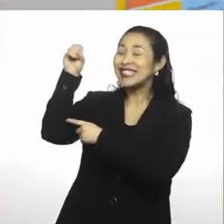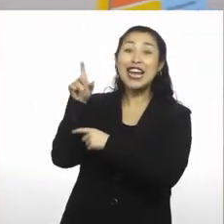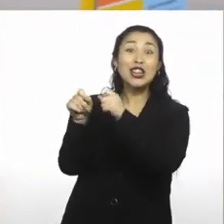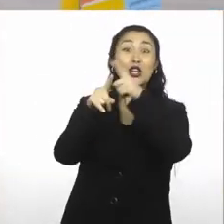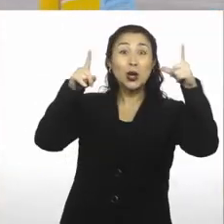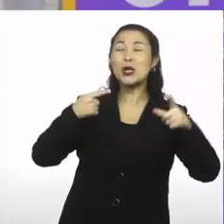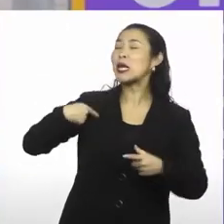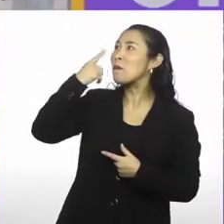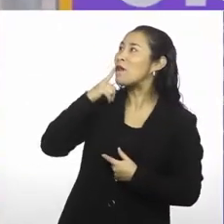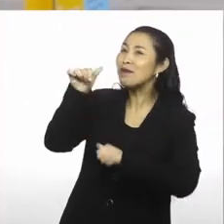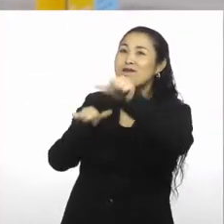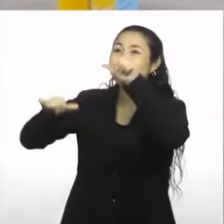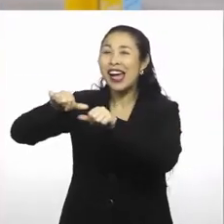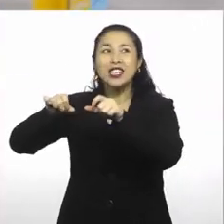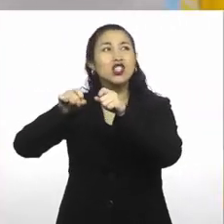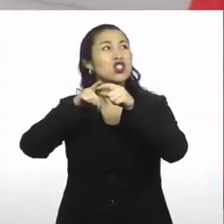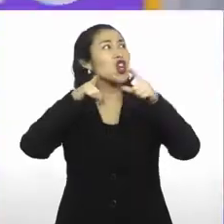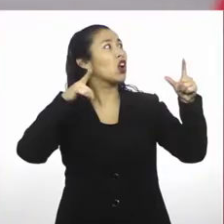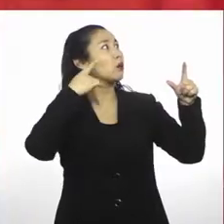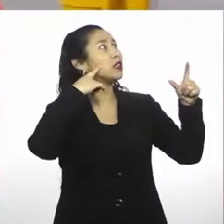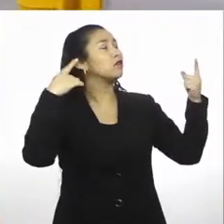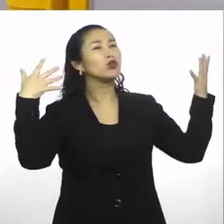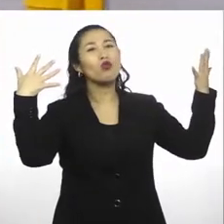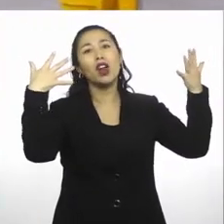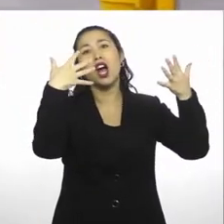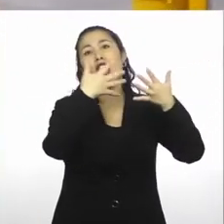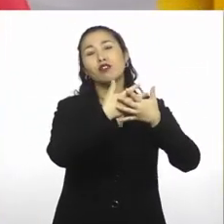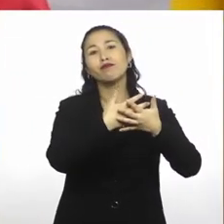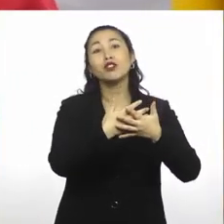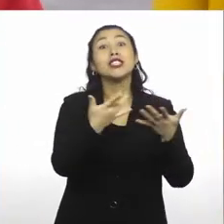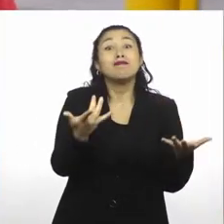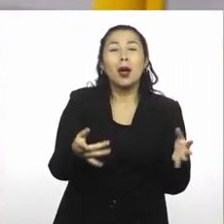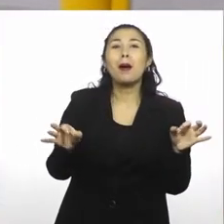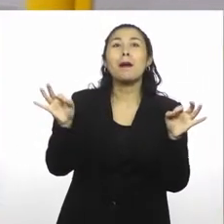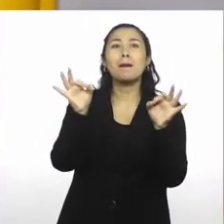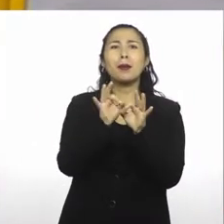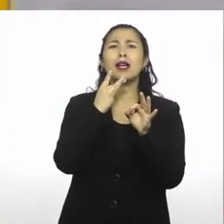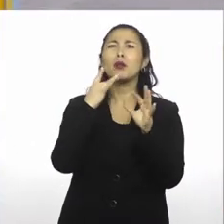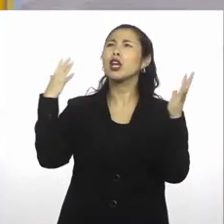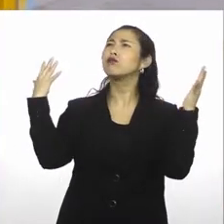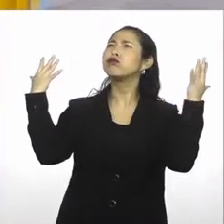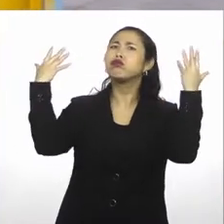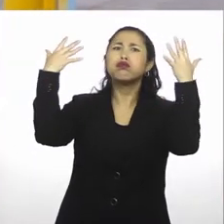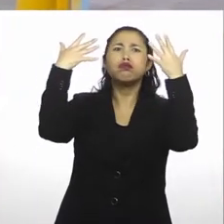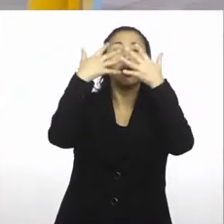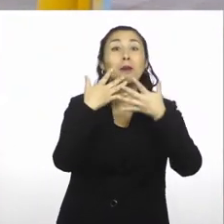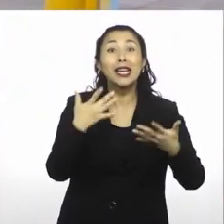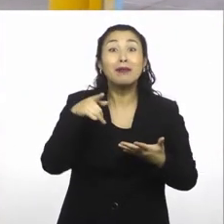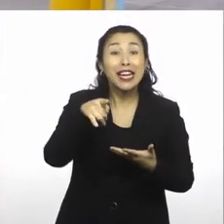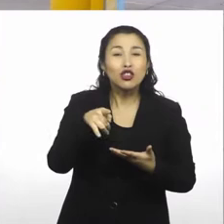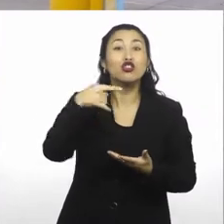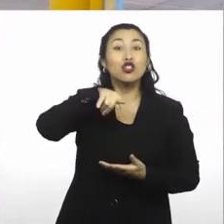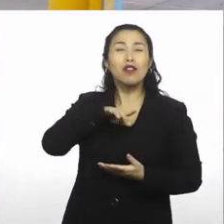experimento con el sol, pero está muy nublado. vamos a explicar por qué está nublado. Para eso, vamos a atrapar